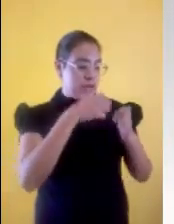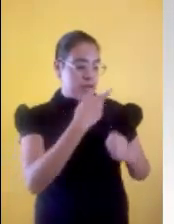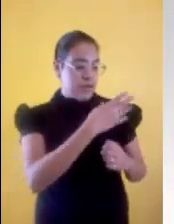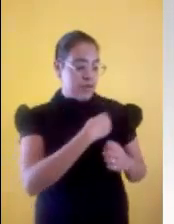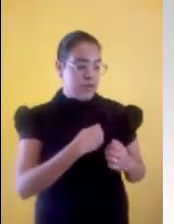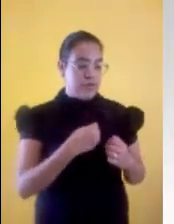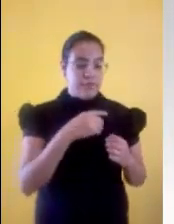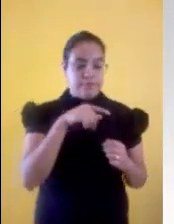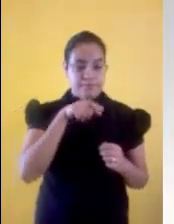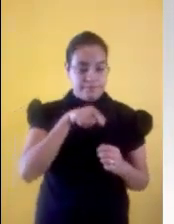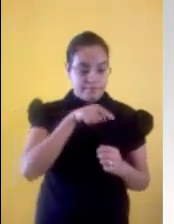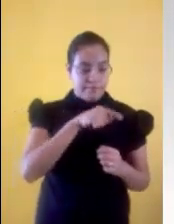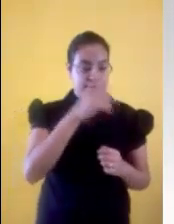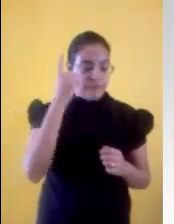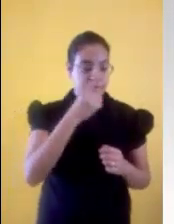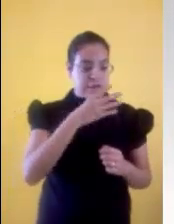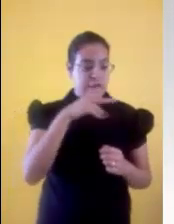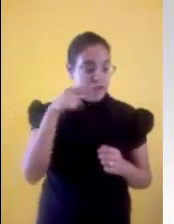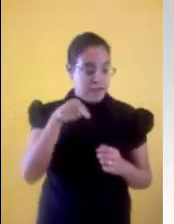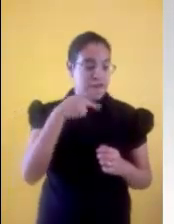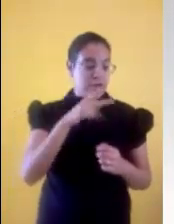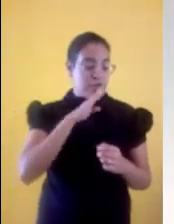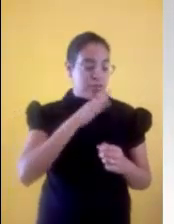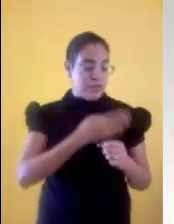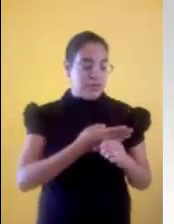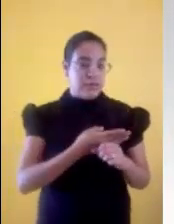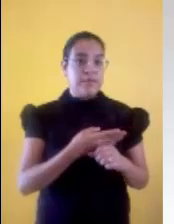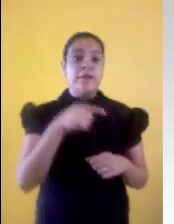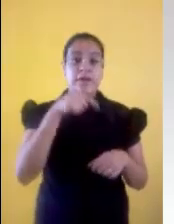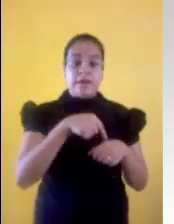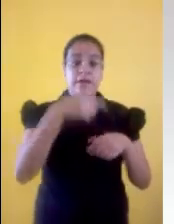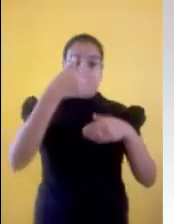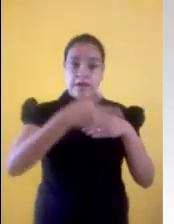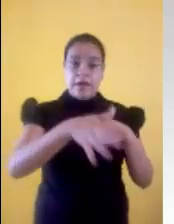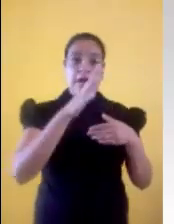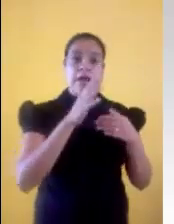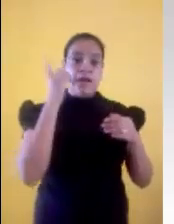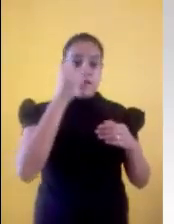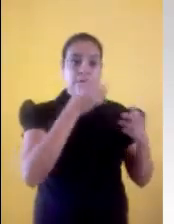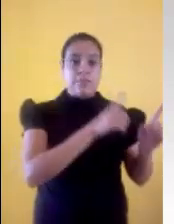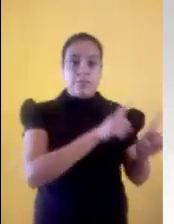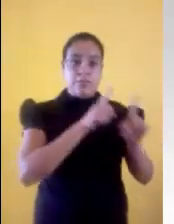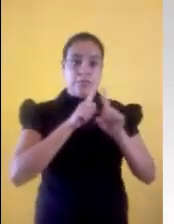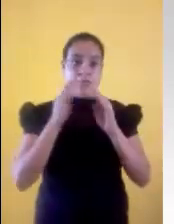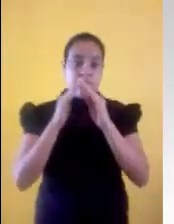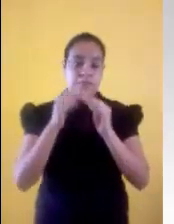al discípulo, ahí está tu madre. Y desde aquella hora el discípulo se la llevó a vivir con él.